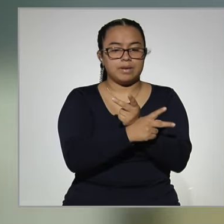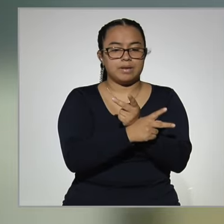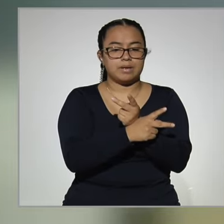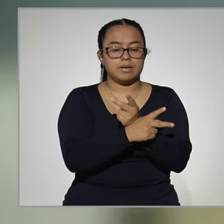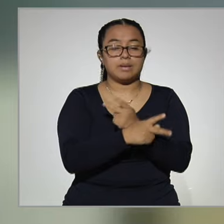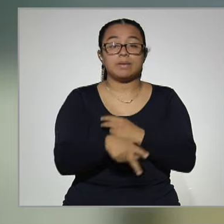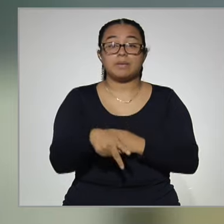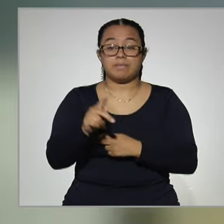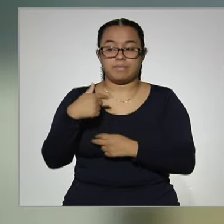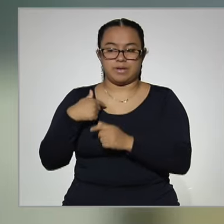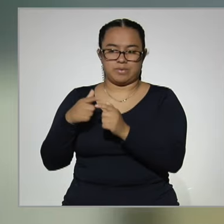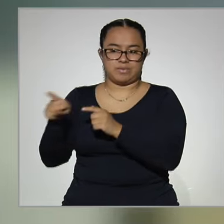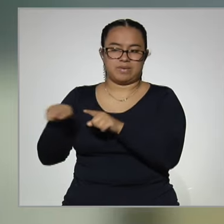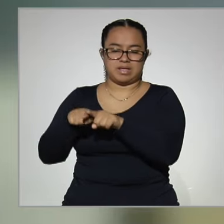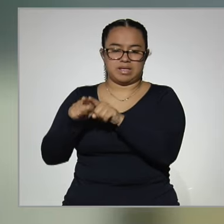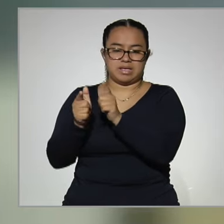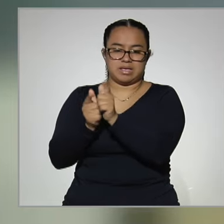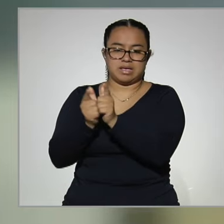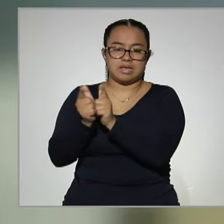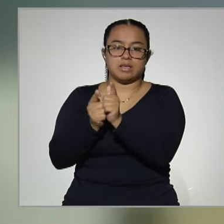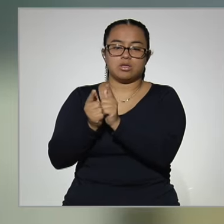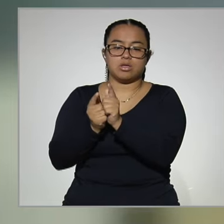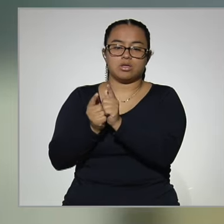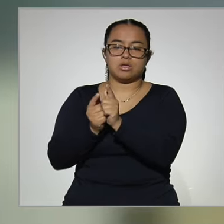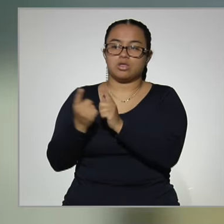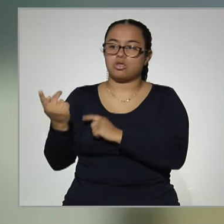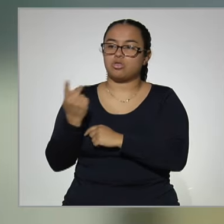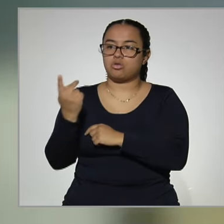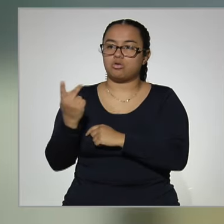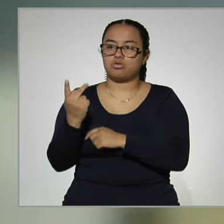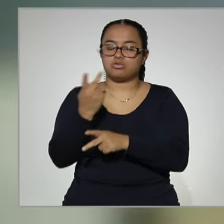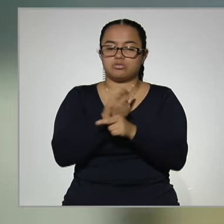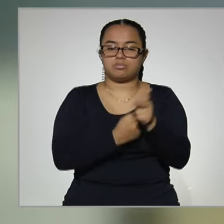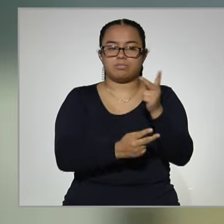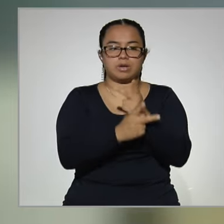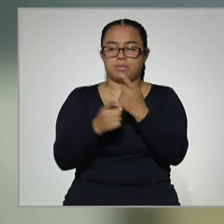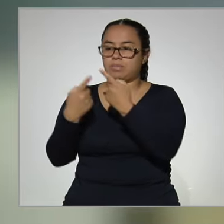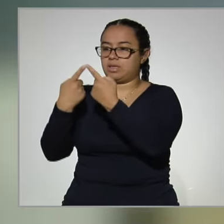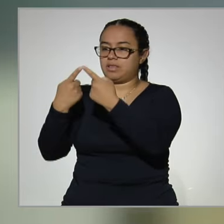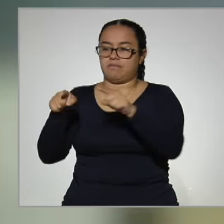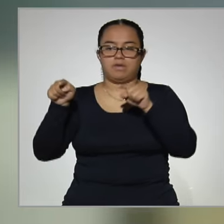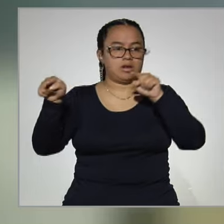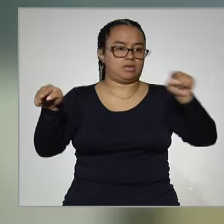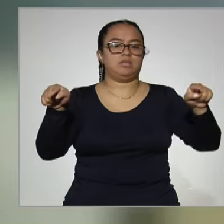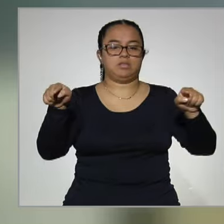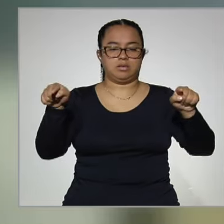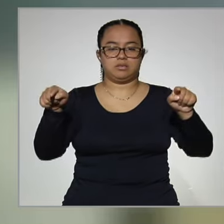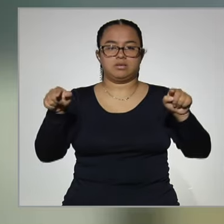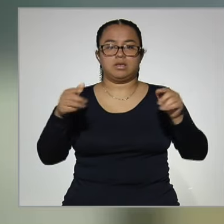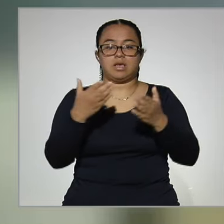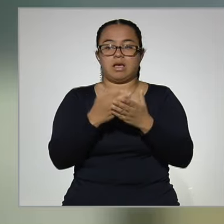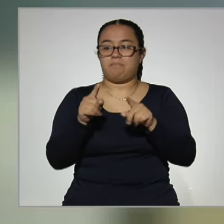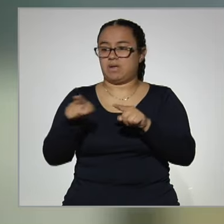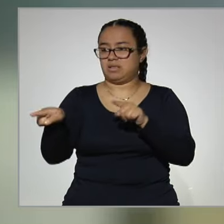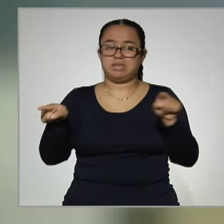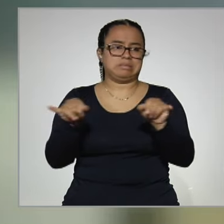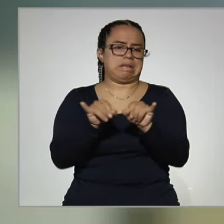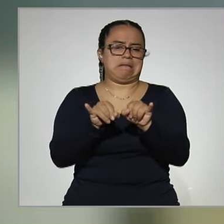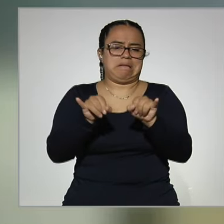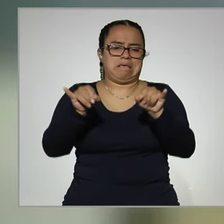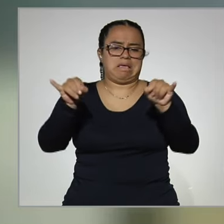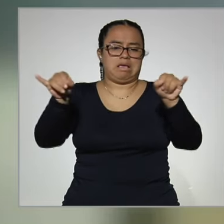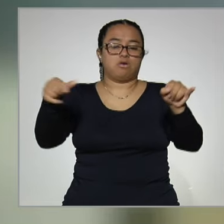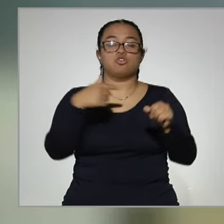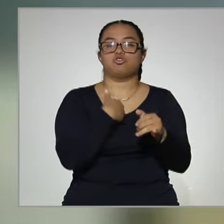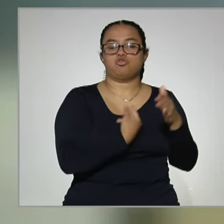pero al yo tener un hermano gemelo, ambos quedamos en preparatorias distintas y aparte bastante alejadas y yo